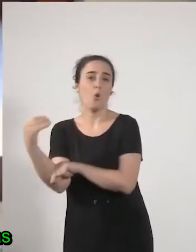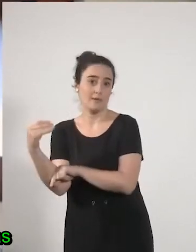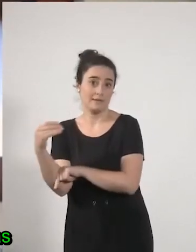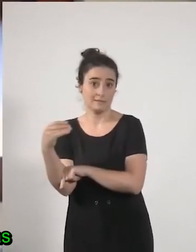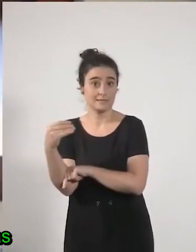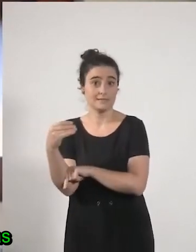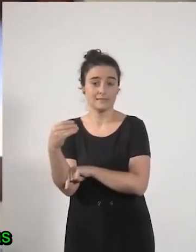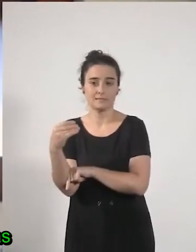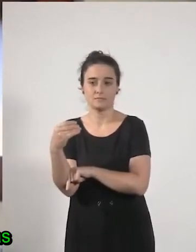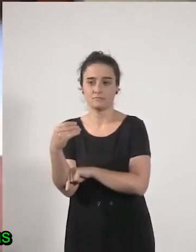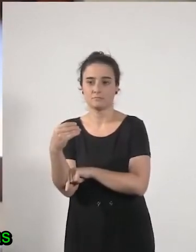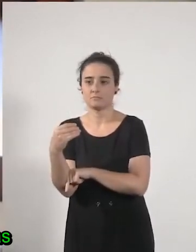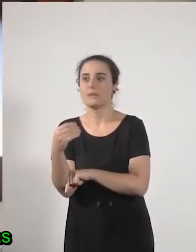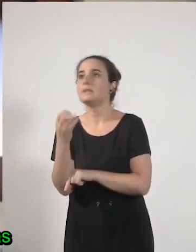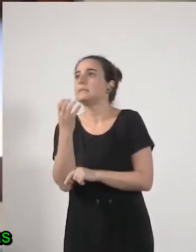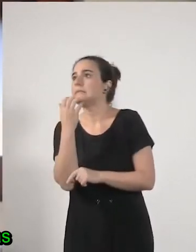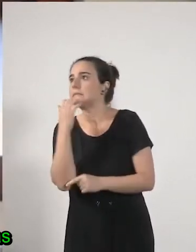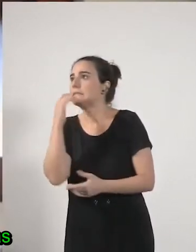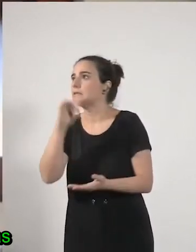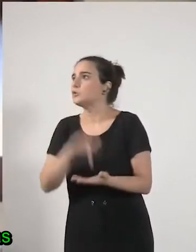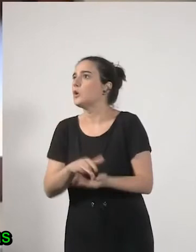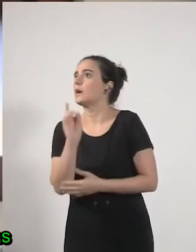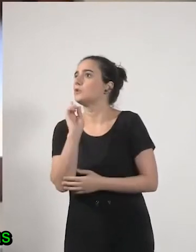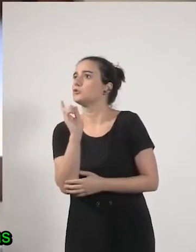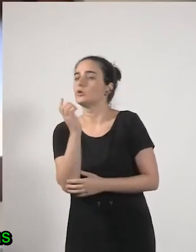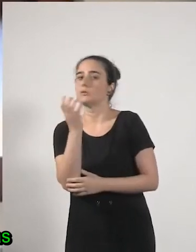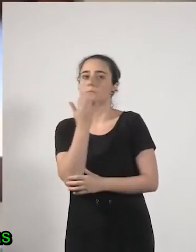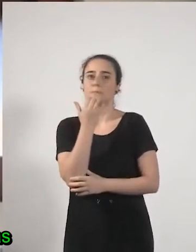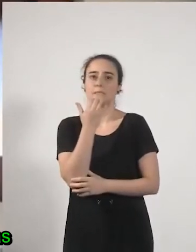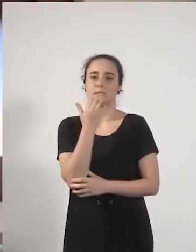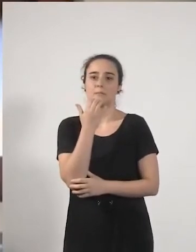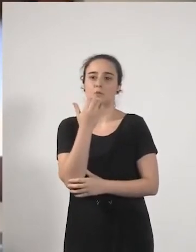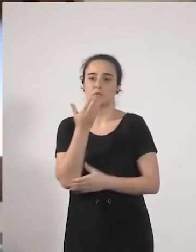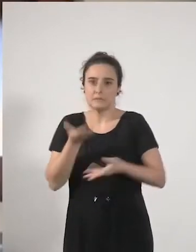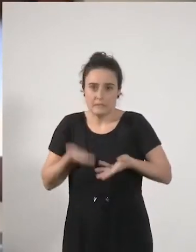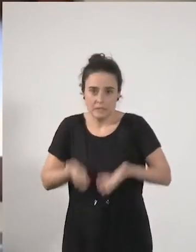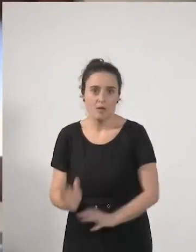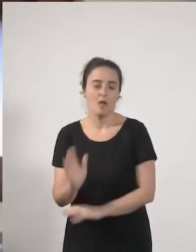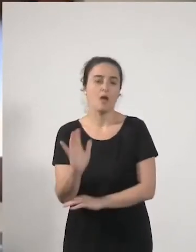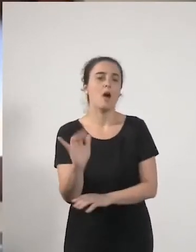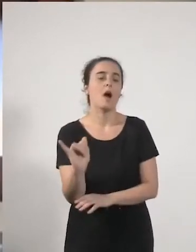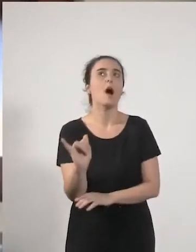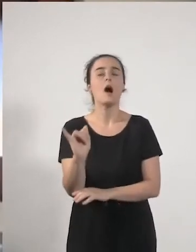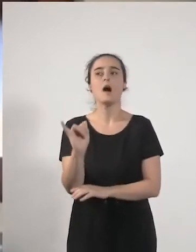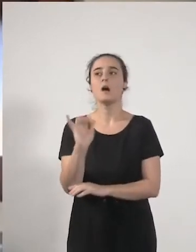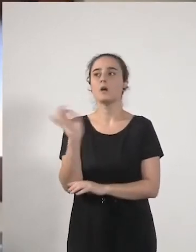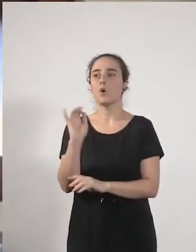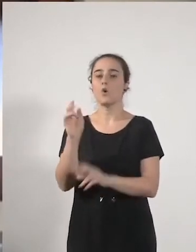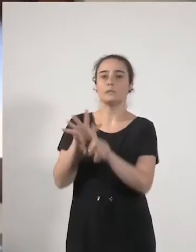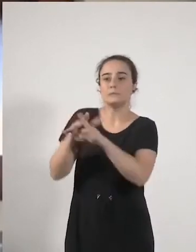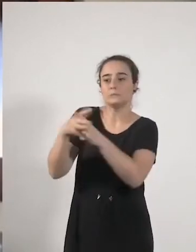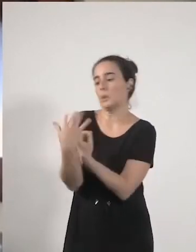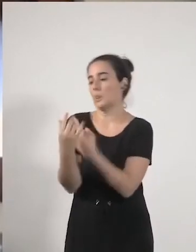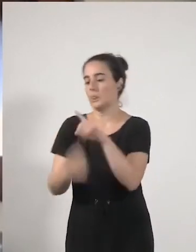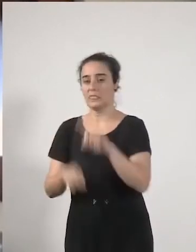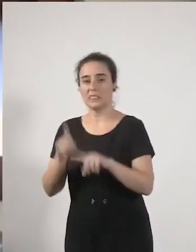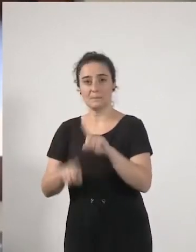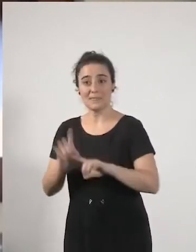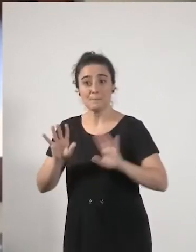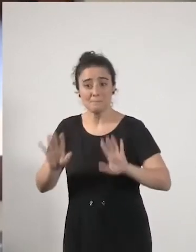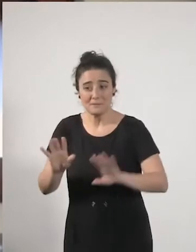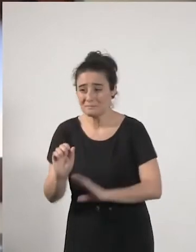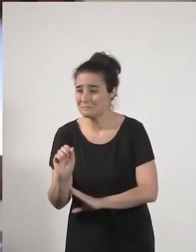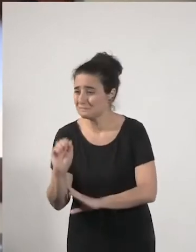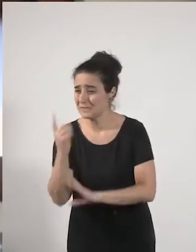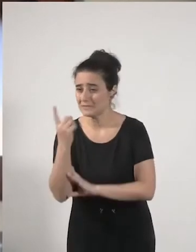solamente cuando tengan responsabilidad cuando tengan triaturas o determinadas circunstancias pero sobre todo sobre